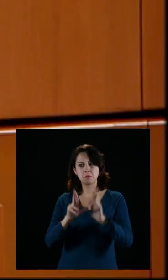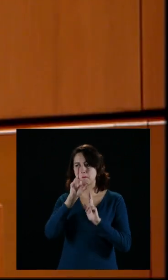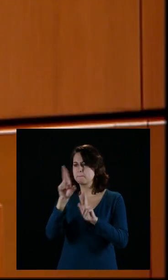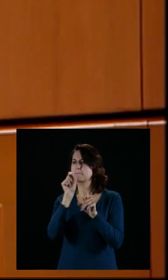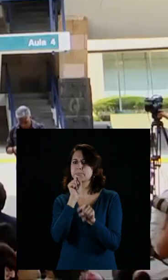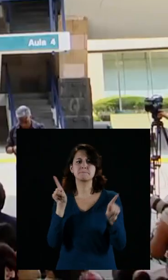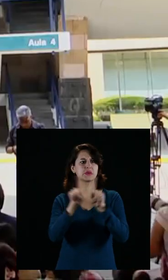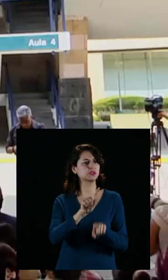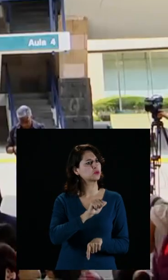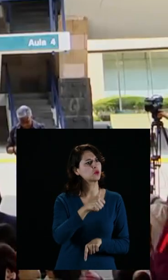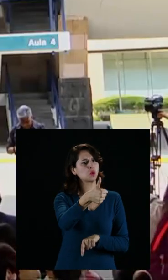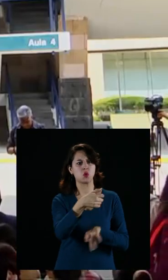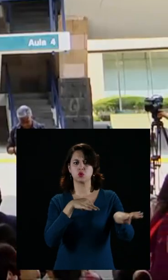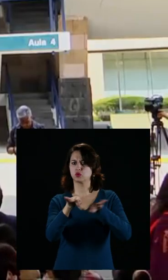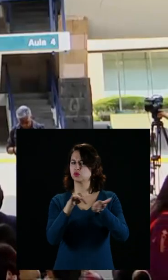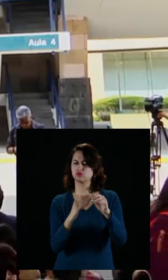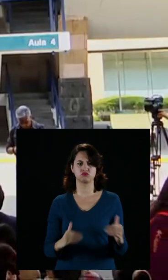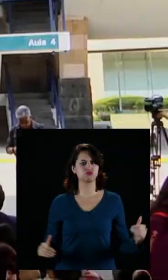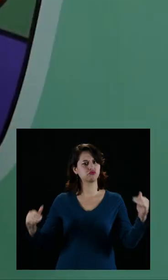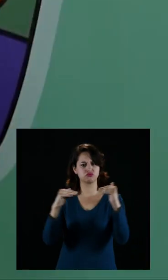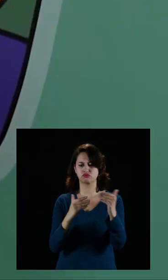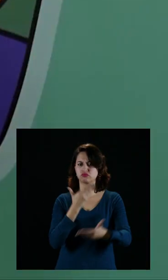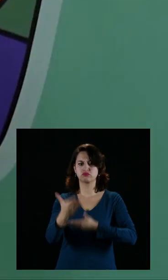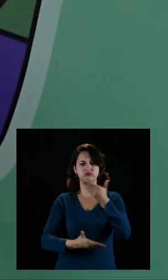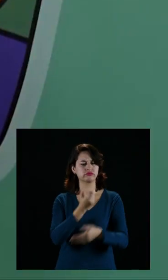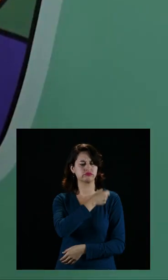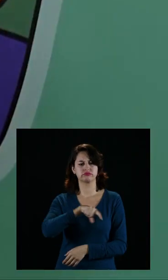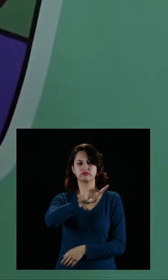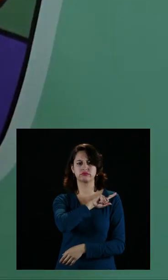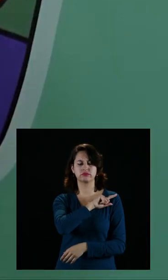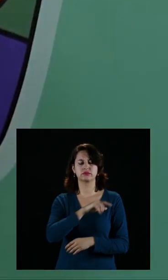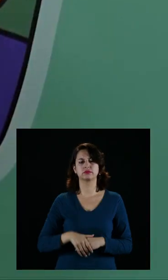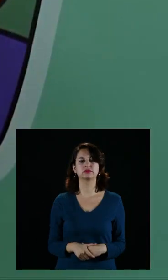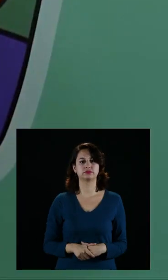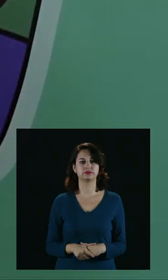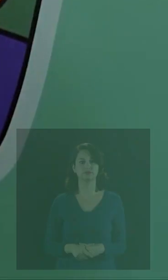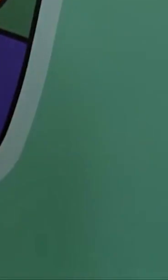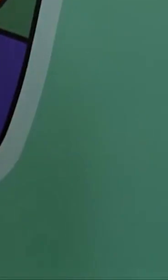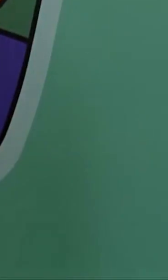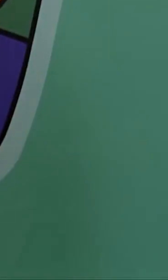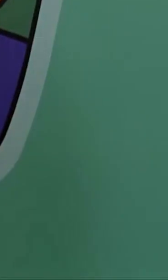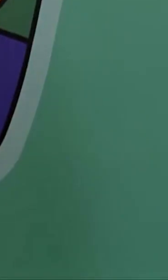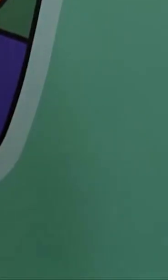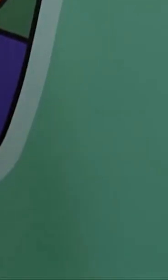y tenga la misma seguridad social y los mismos servicios de salud que otro trabajo.